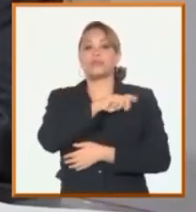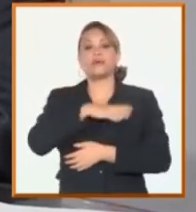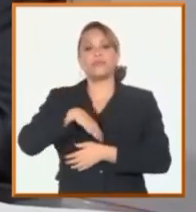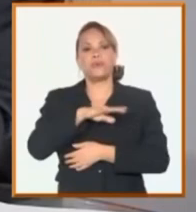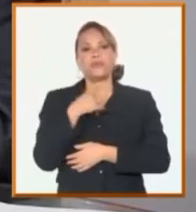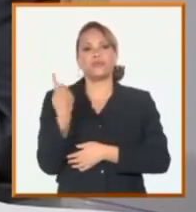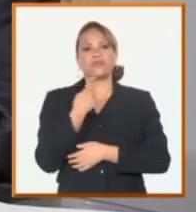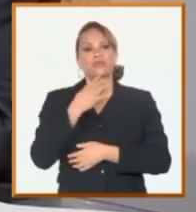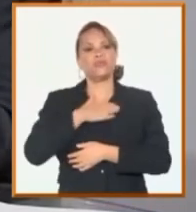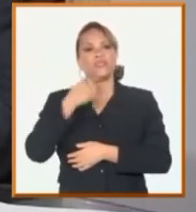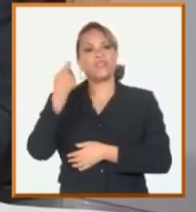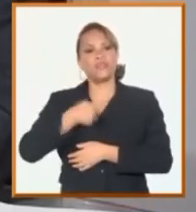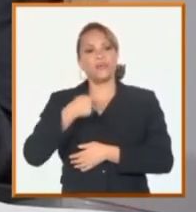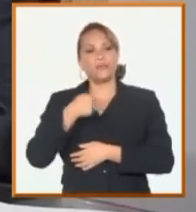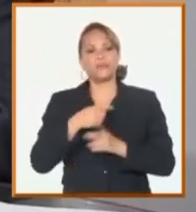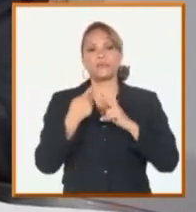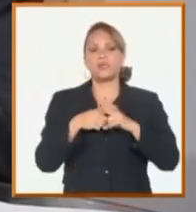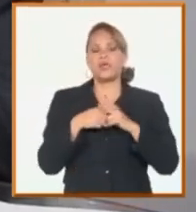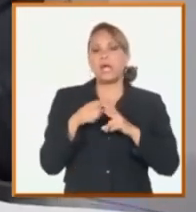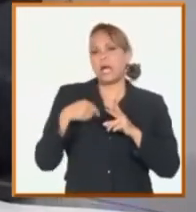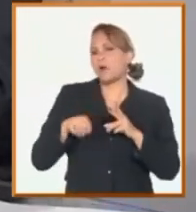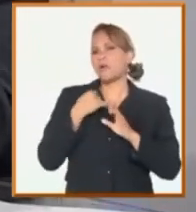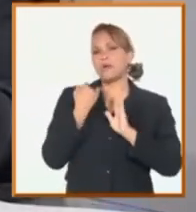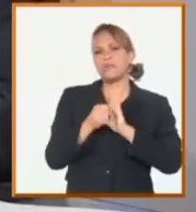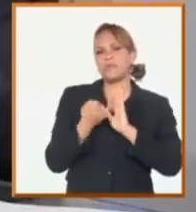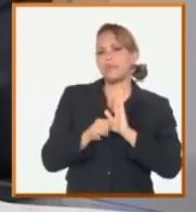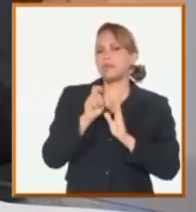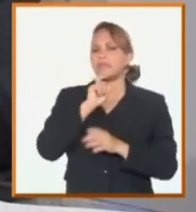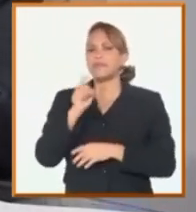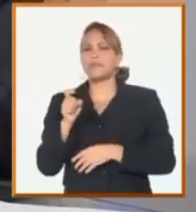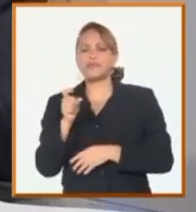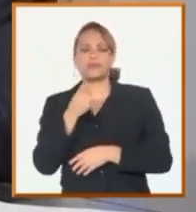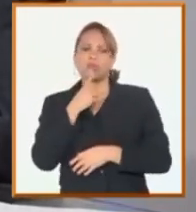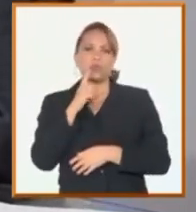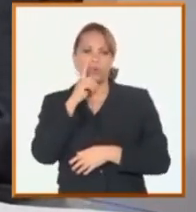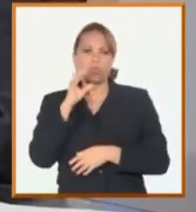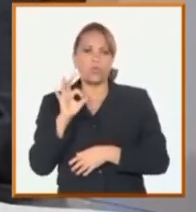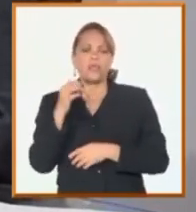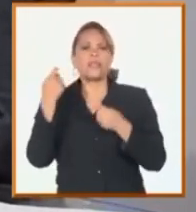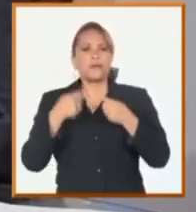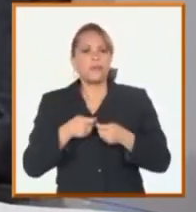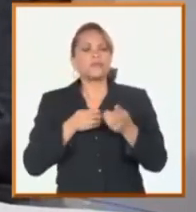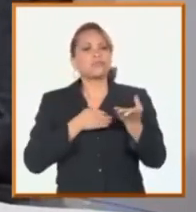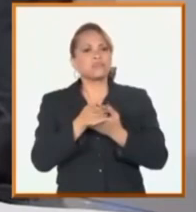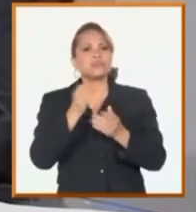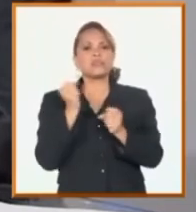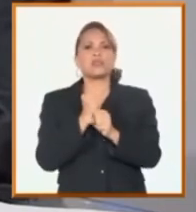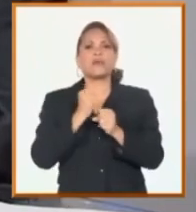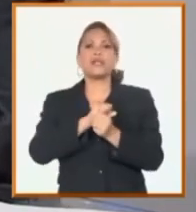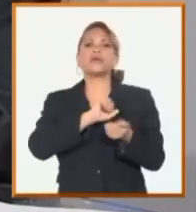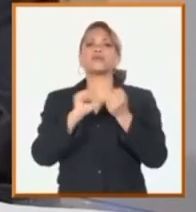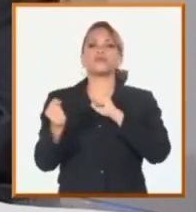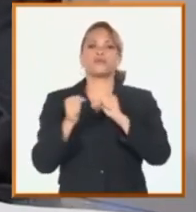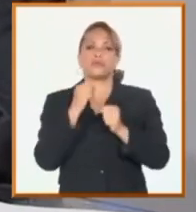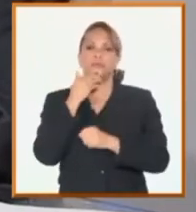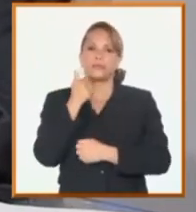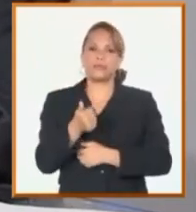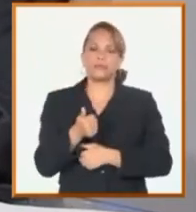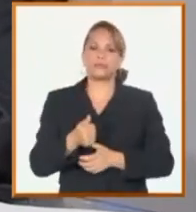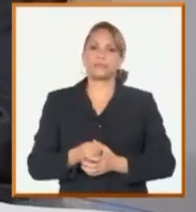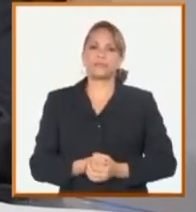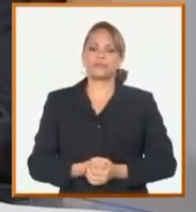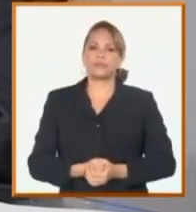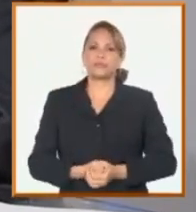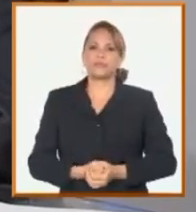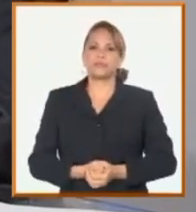y no estamos aquí para justificar que si es muy difícil, que si la oferta, que si la divisa, si no hay que imponerse a ese escenario, pero son distorsiones que están